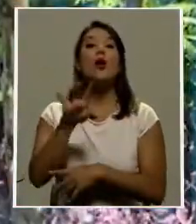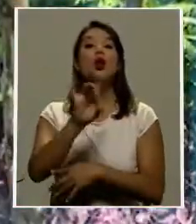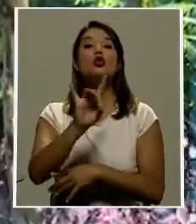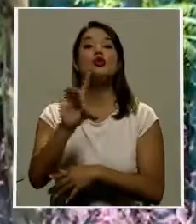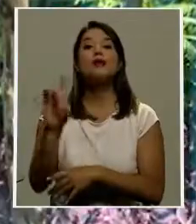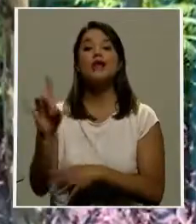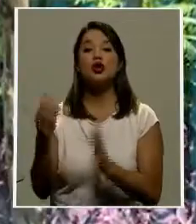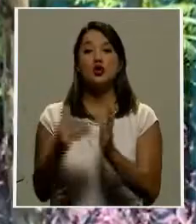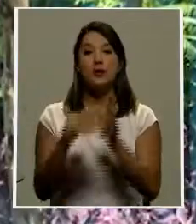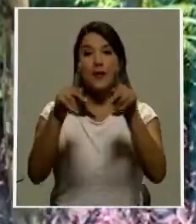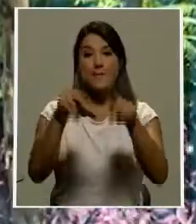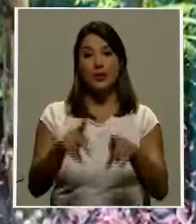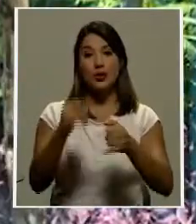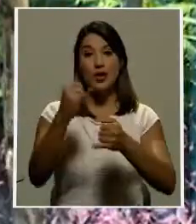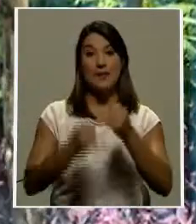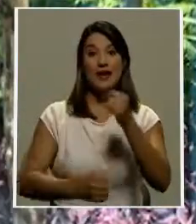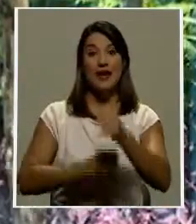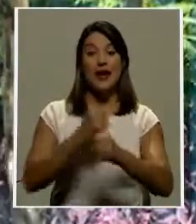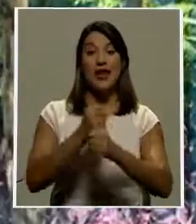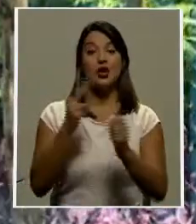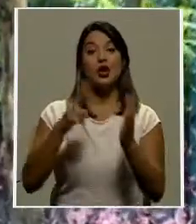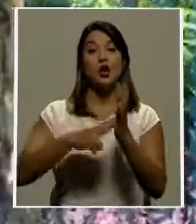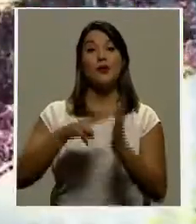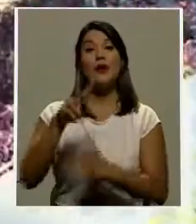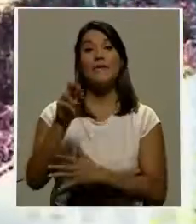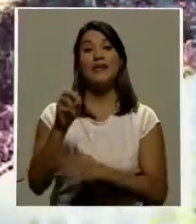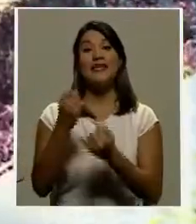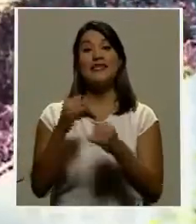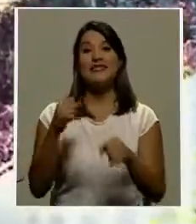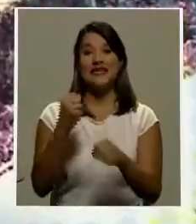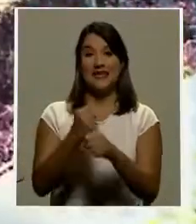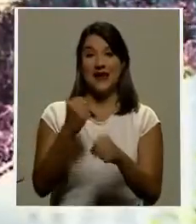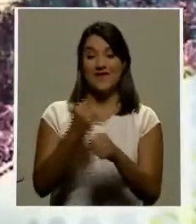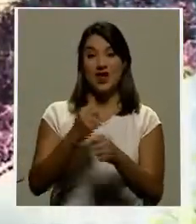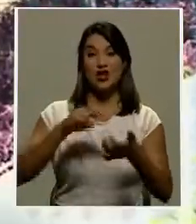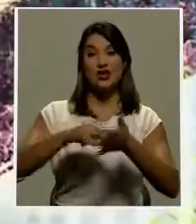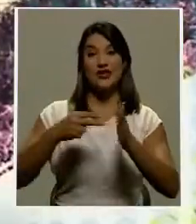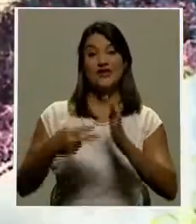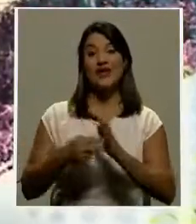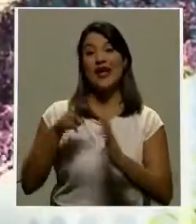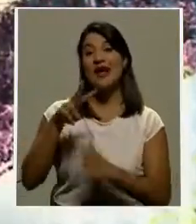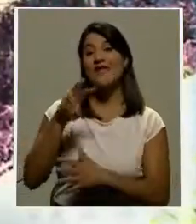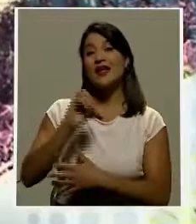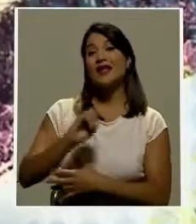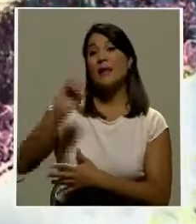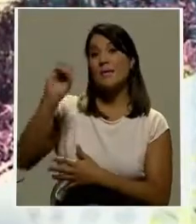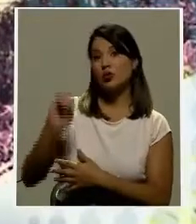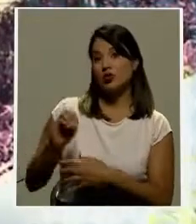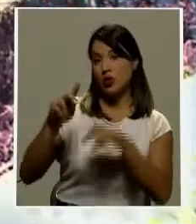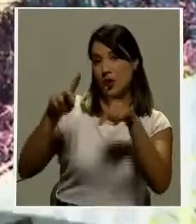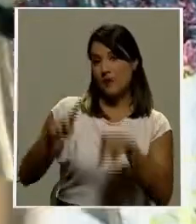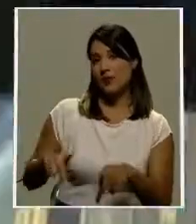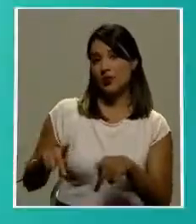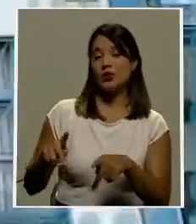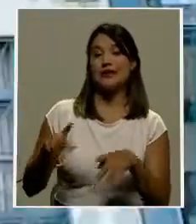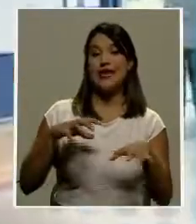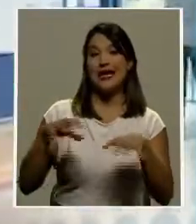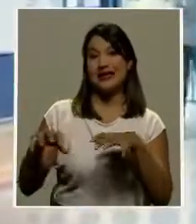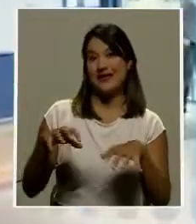personas cerraron el 2020 sin empleo. Esto representa un 20% de la población económicamente activa del país.